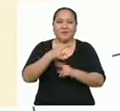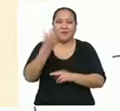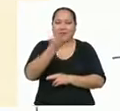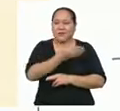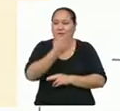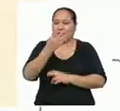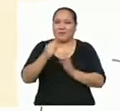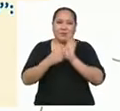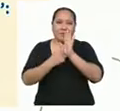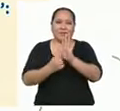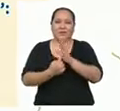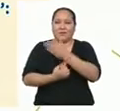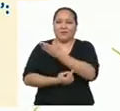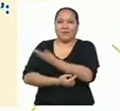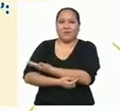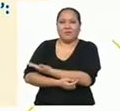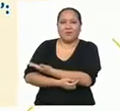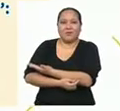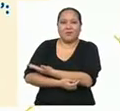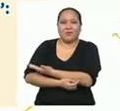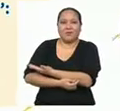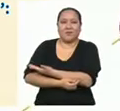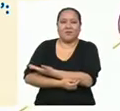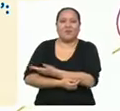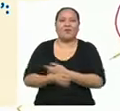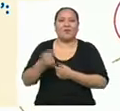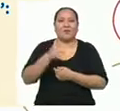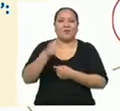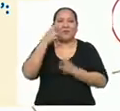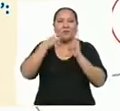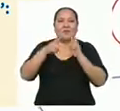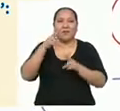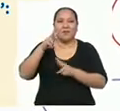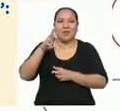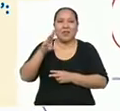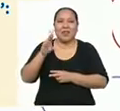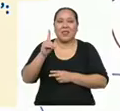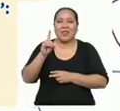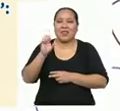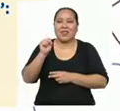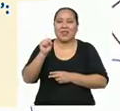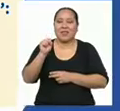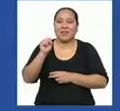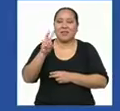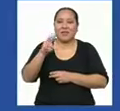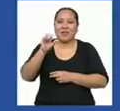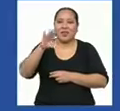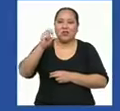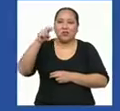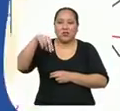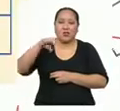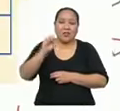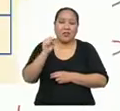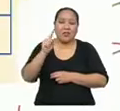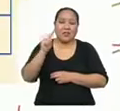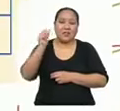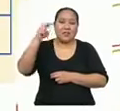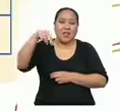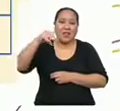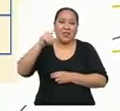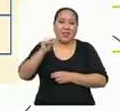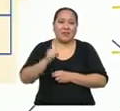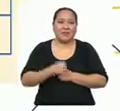que vemos en pantalla. Así calculamos la desviación estándar de cada sección. Como hemos visto, la